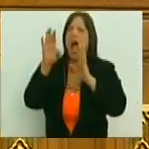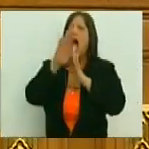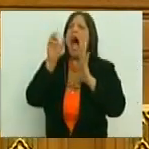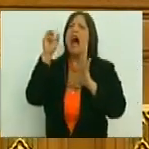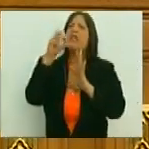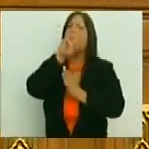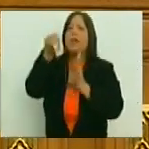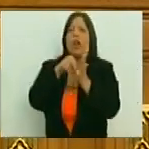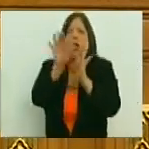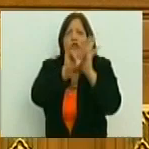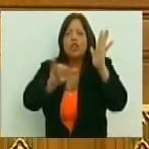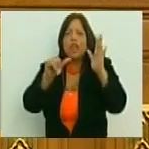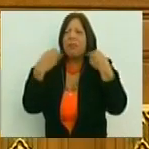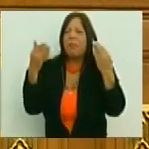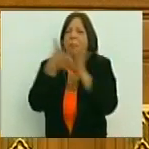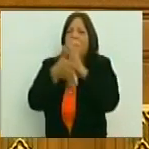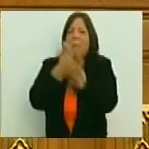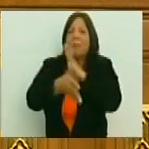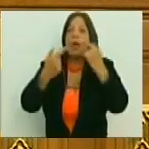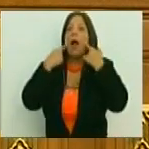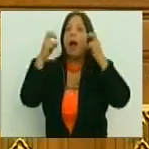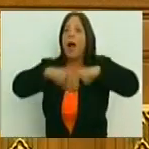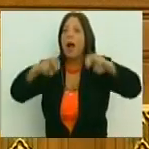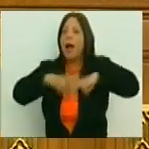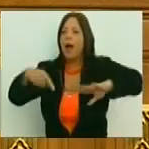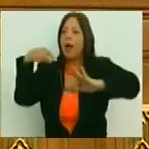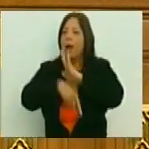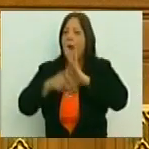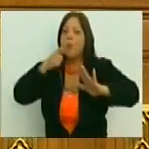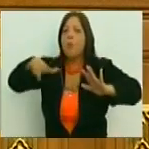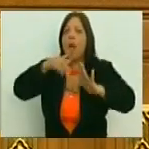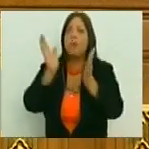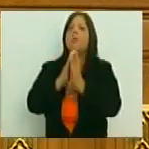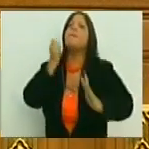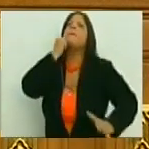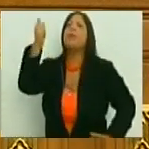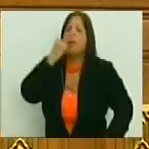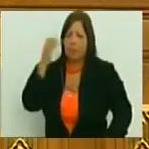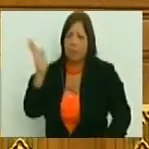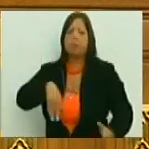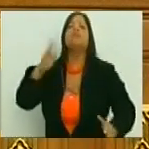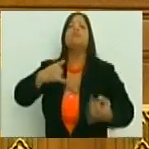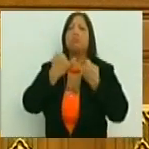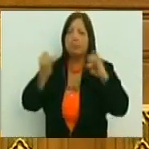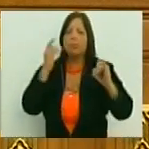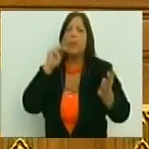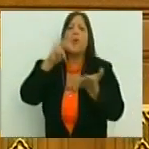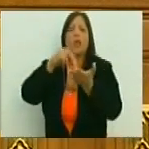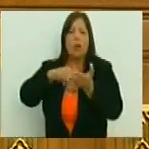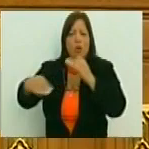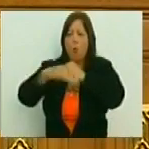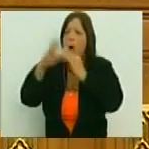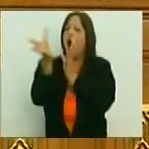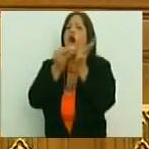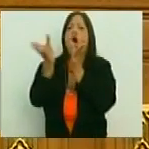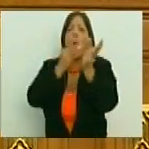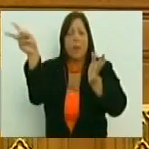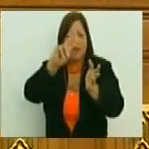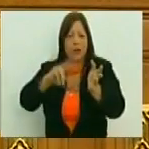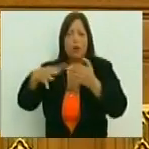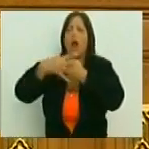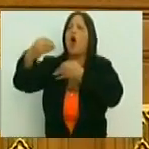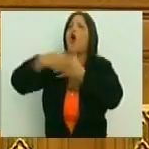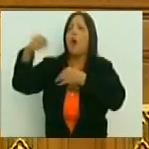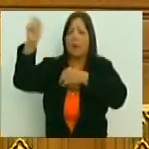nacional constituyente, y que cuando indaguen, sus pueblos exijan, tener la democracia participativa y protagónica, que tenemos acá,